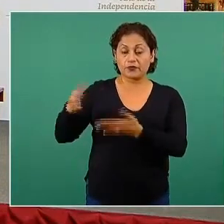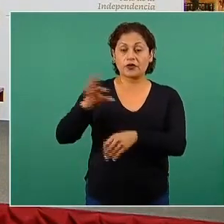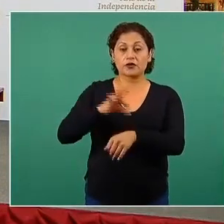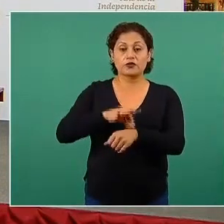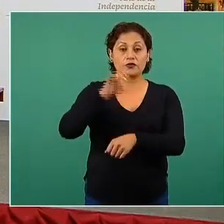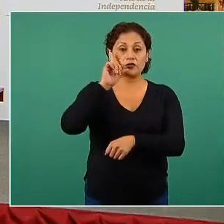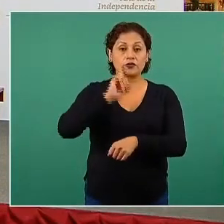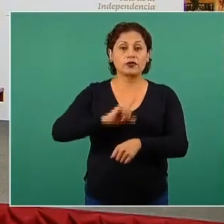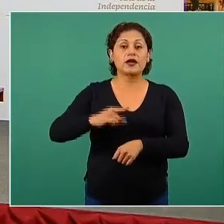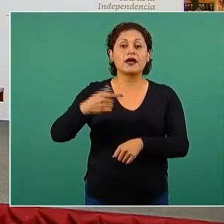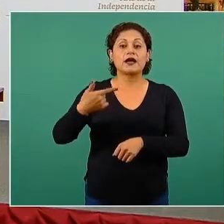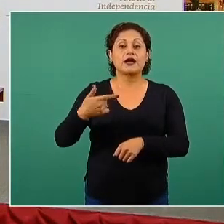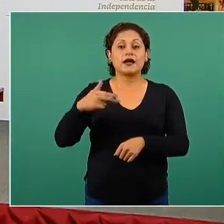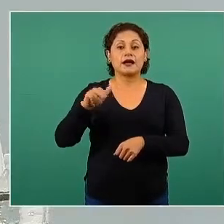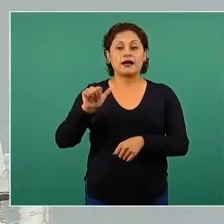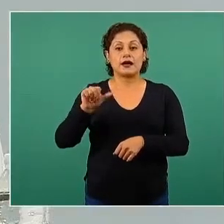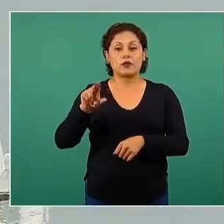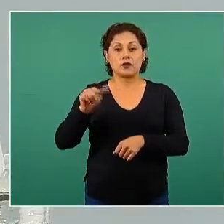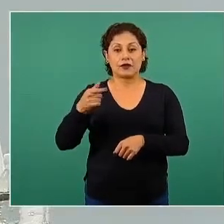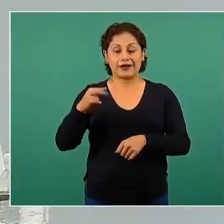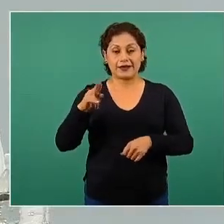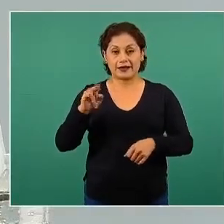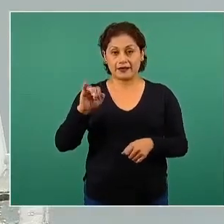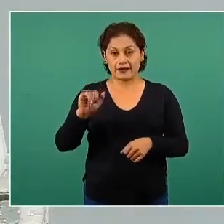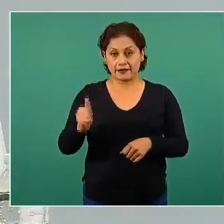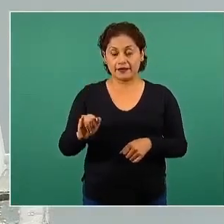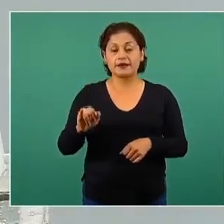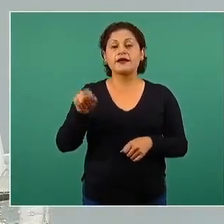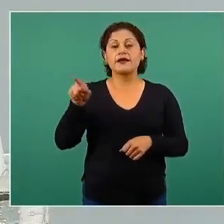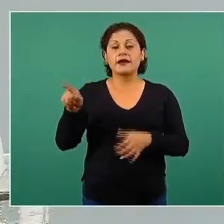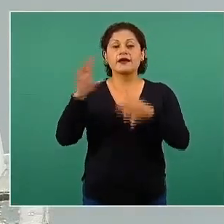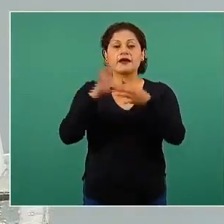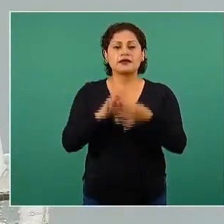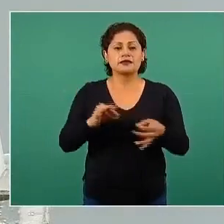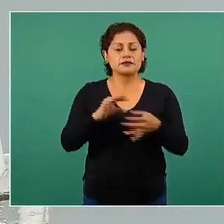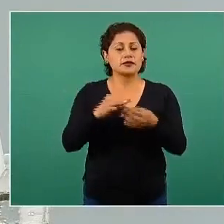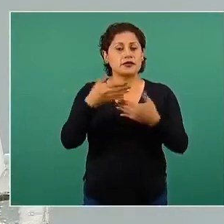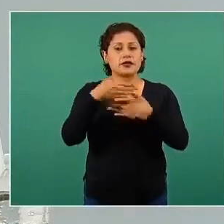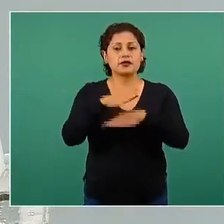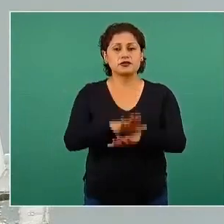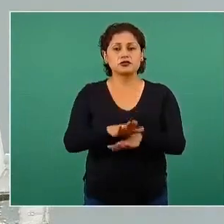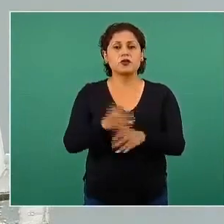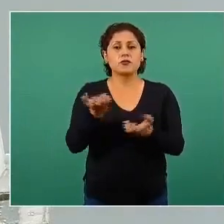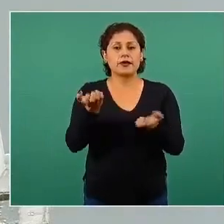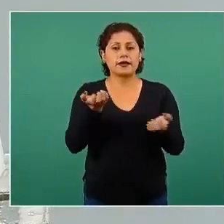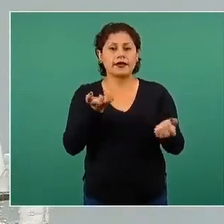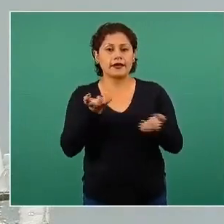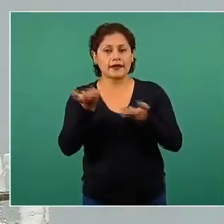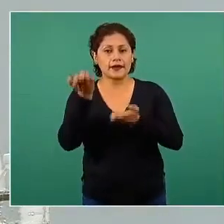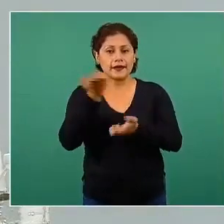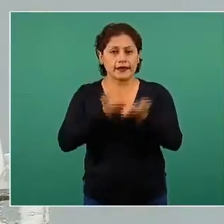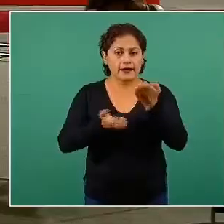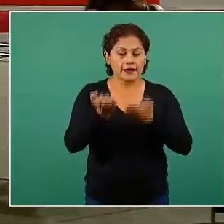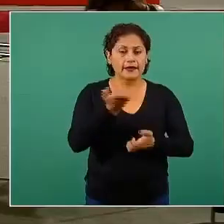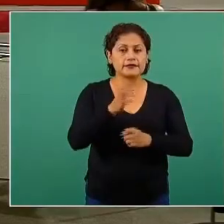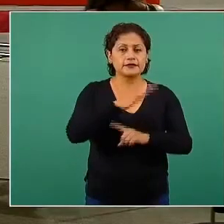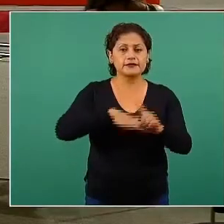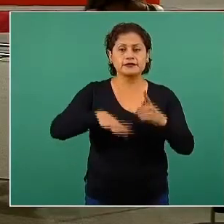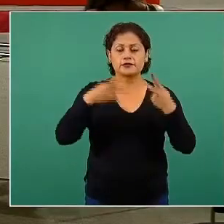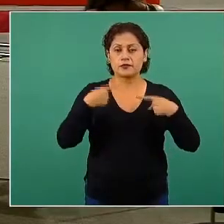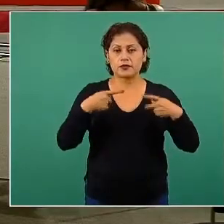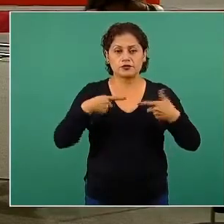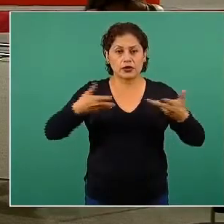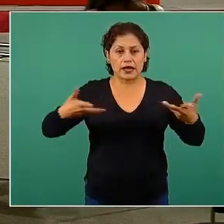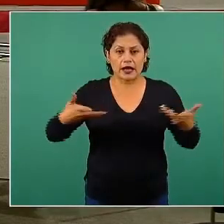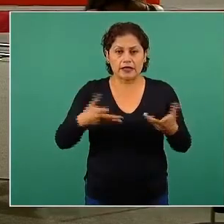nos va a hablar sobre la actividad física, la importancia de la actividad física, cómo se puede llevar